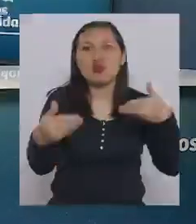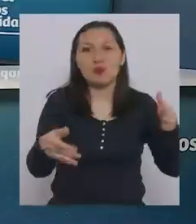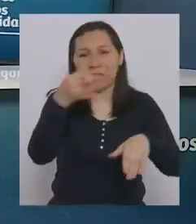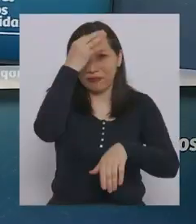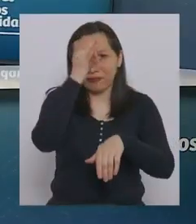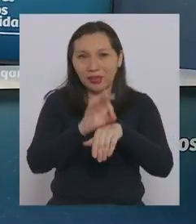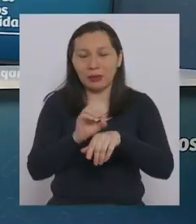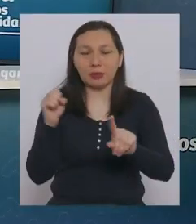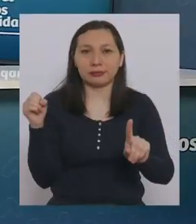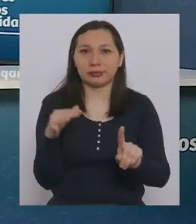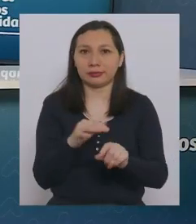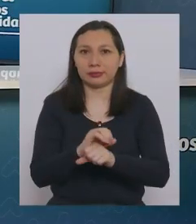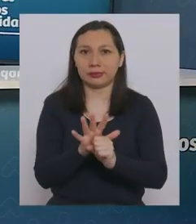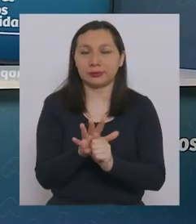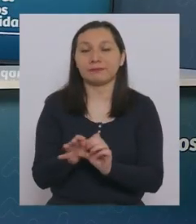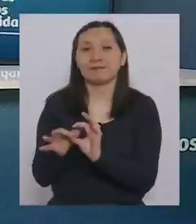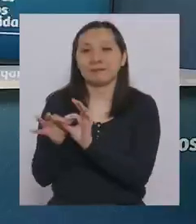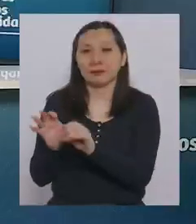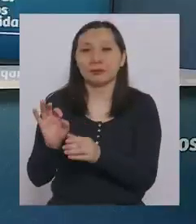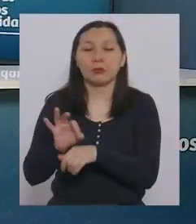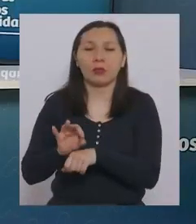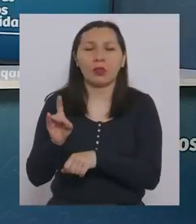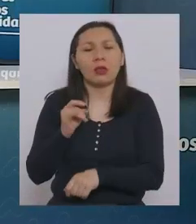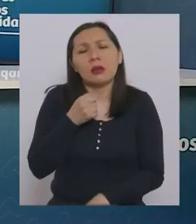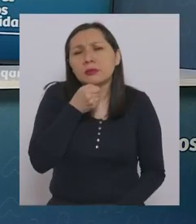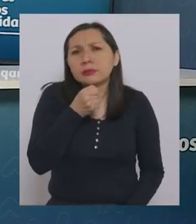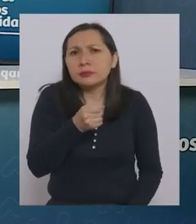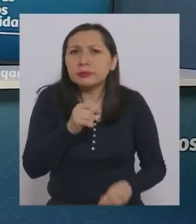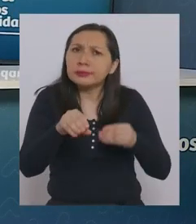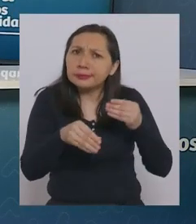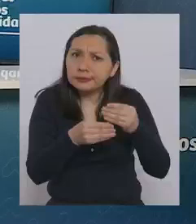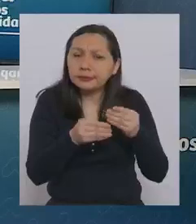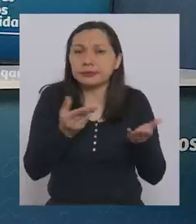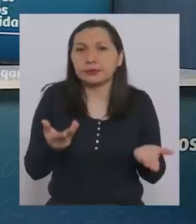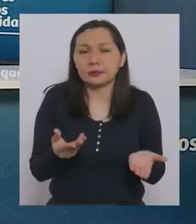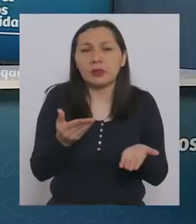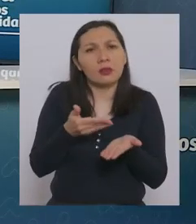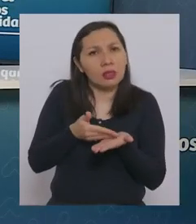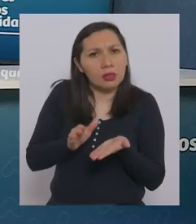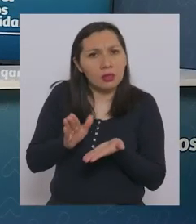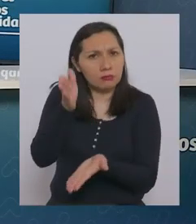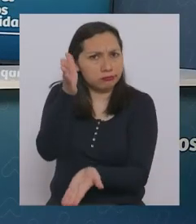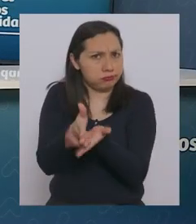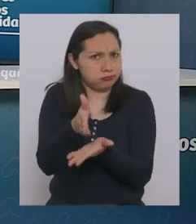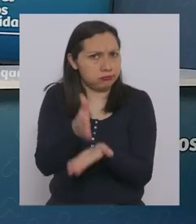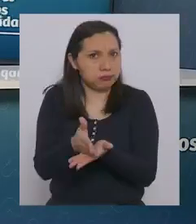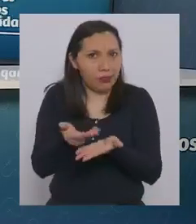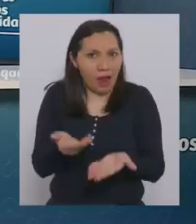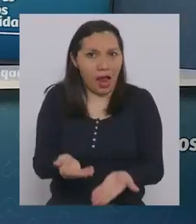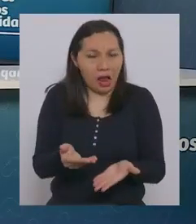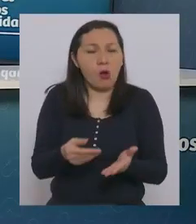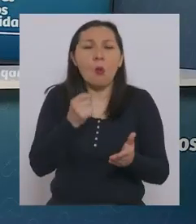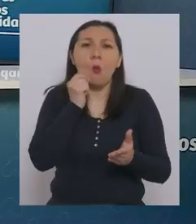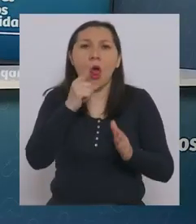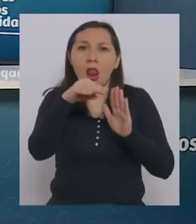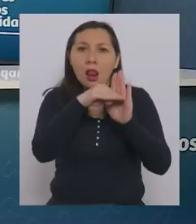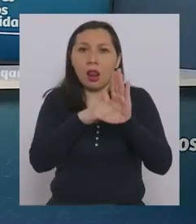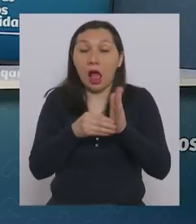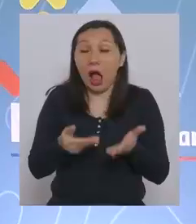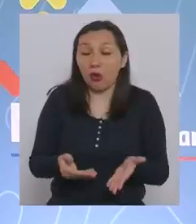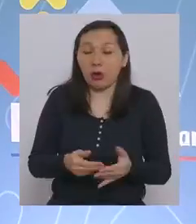Muchas gracias, doctora Daza. Subsecretaria, pero descartar que se vayan a endurecer las medidas que se están aplicando actualmente.